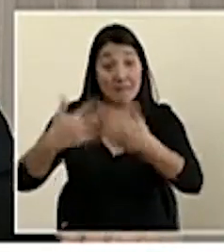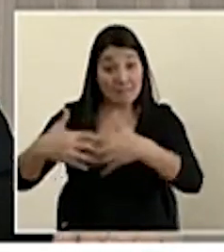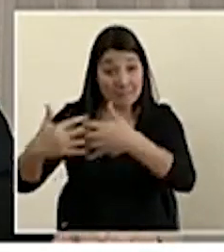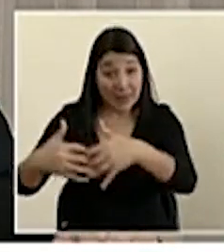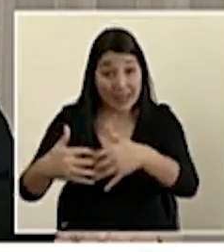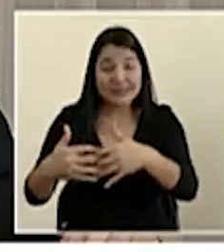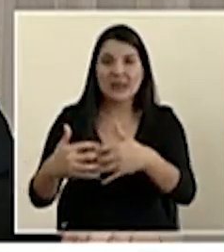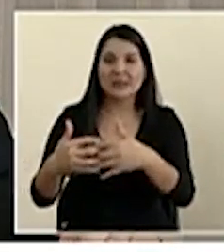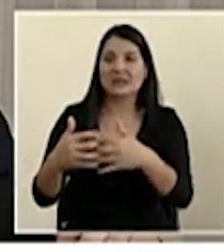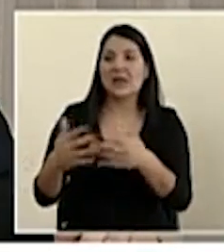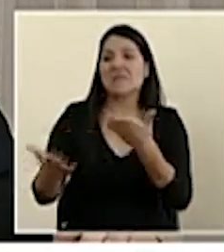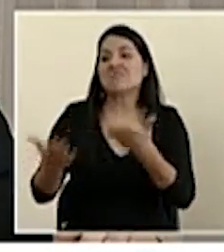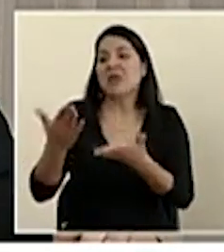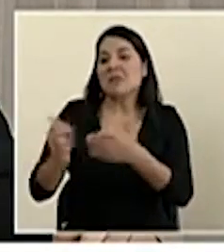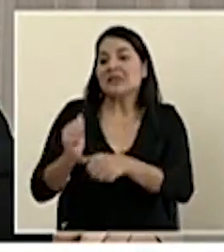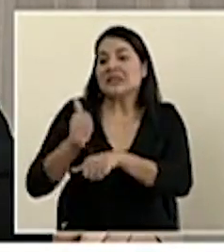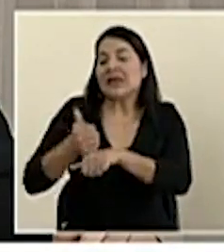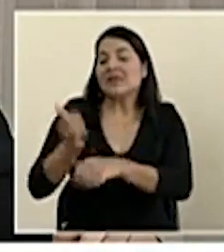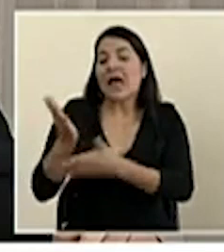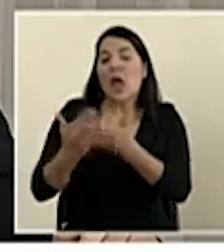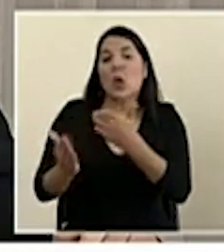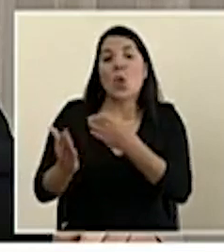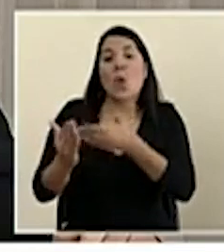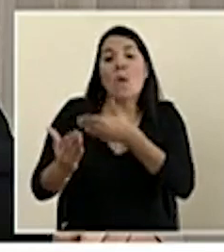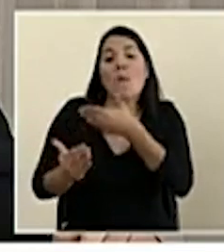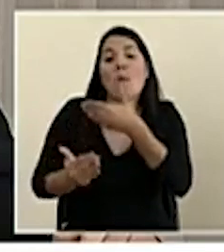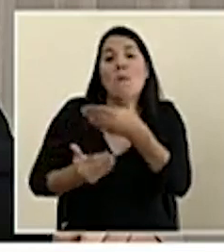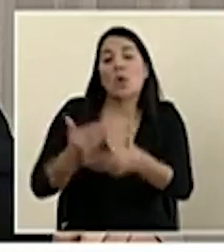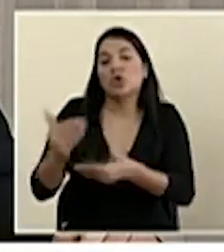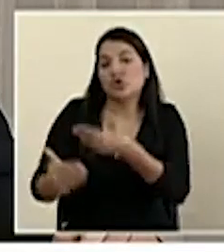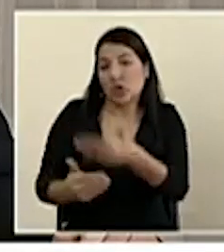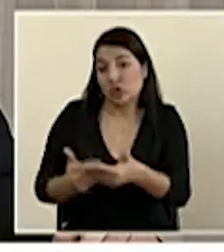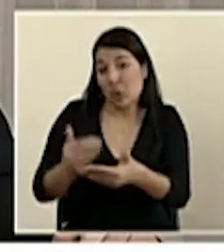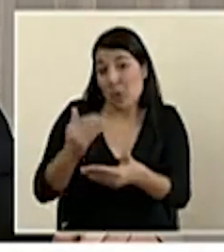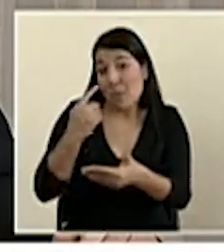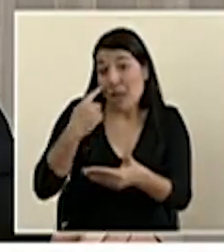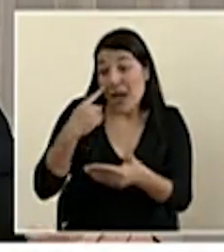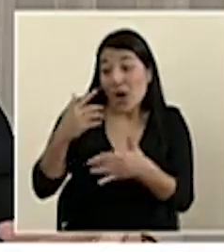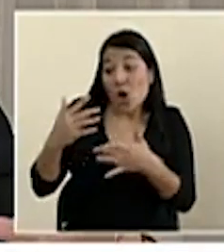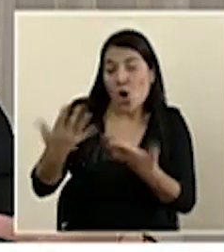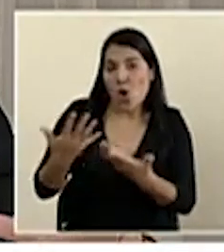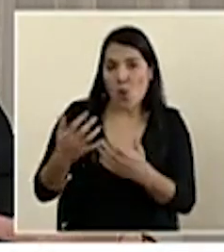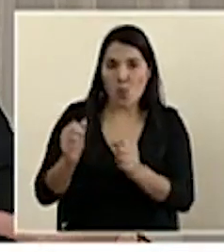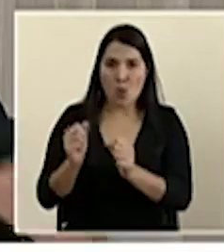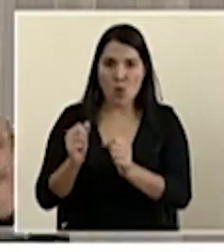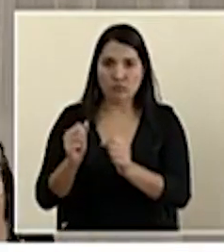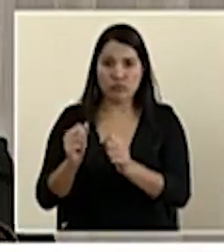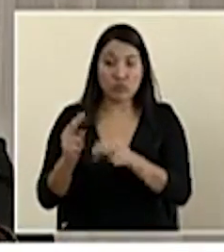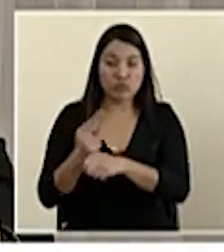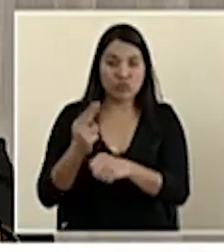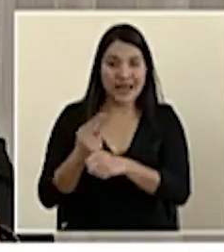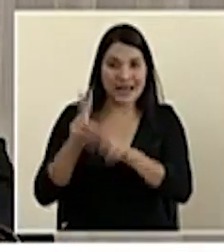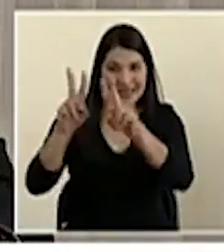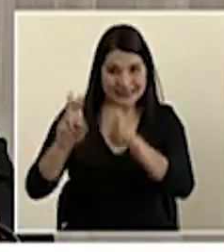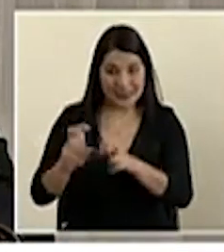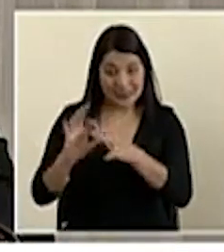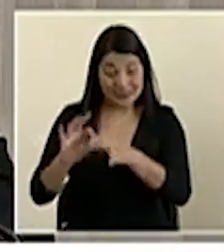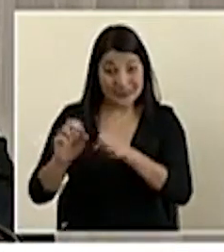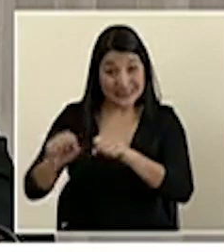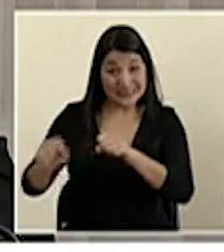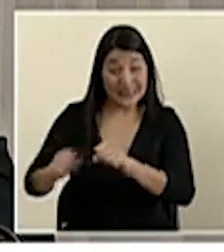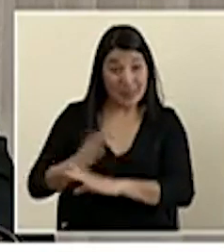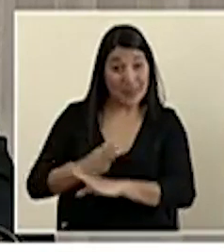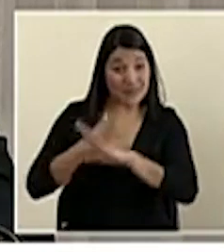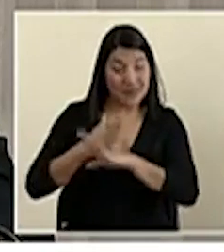hacer algún tipo de diseño de estudio para ver el comportamiento de las pruebas inmunológicas. Y con respecto, ya lo he indicado anteriormente,